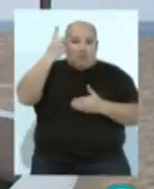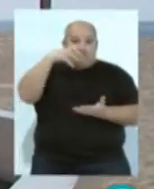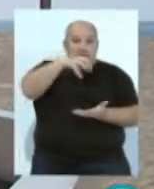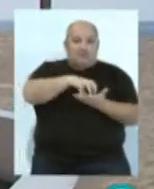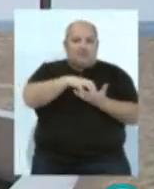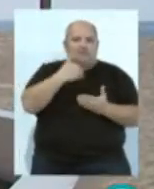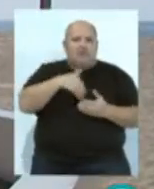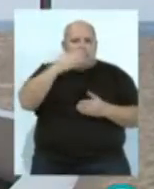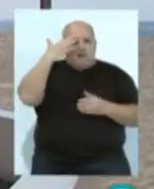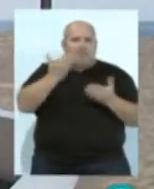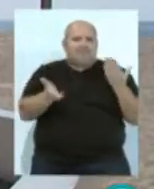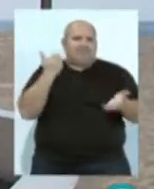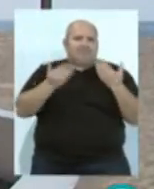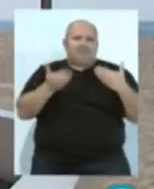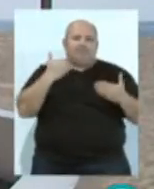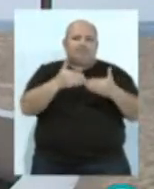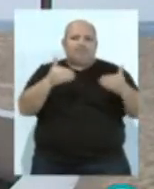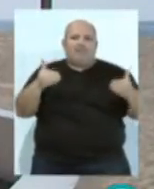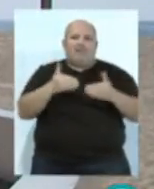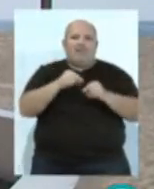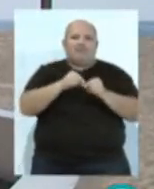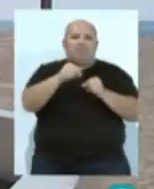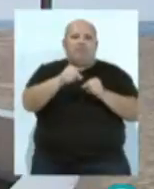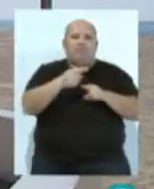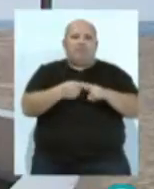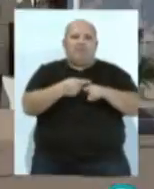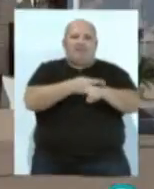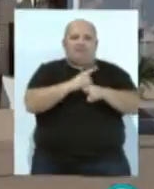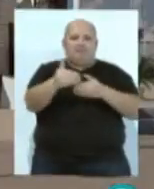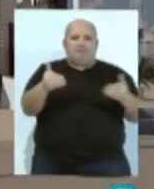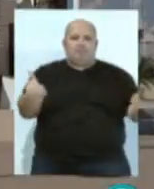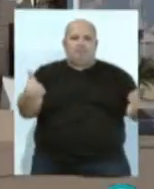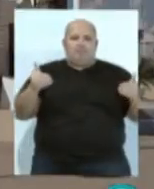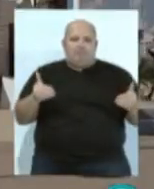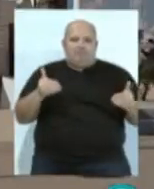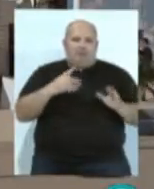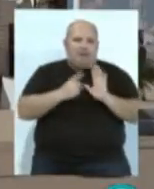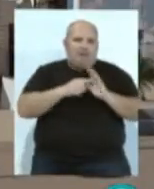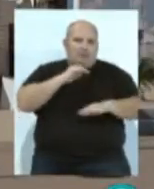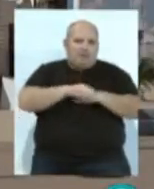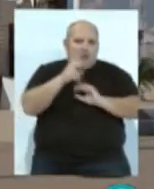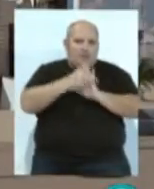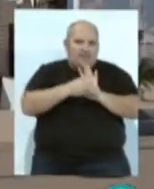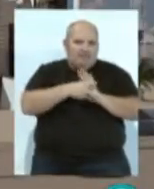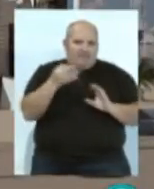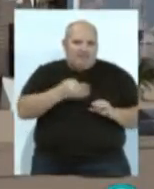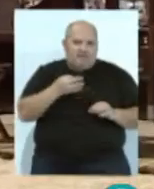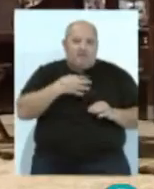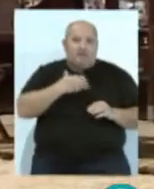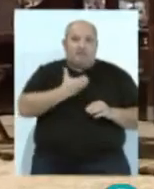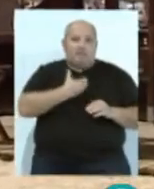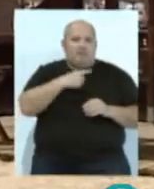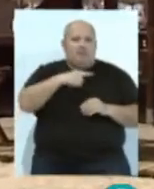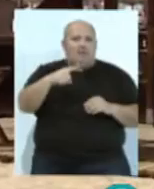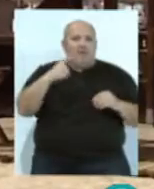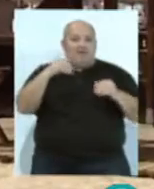chiringuitos ha procedido al desmontaje de la parte que excede a lo que marca la normativa municipal para restituir la legalidad. El Ejecutivo Municipal